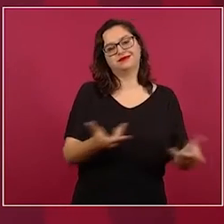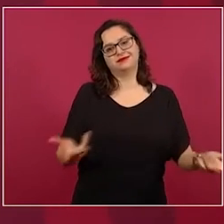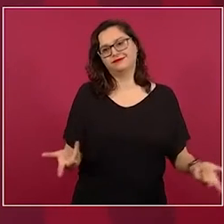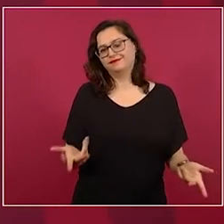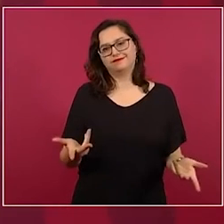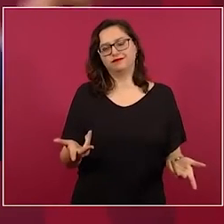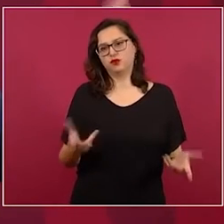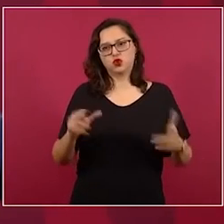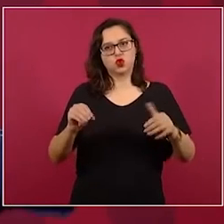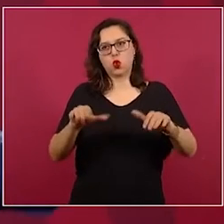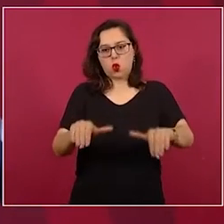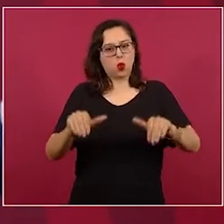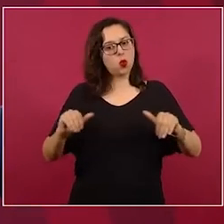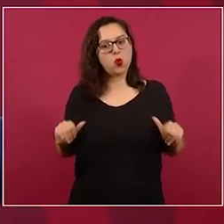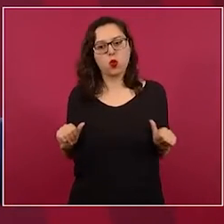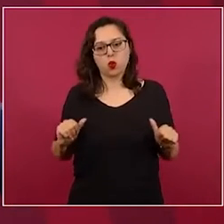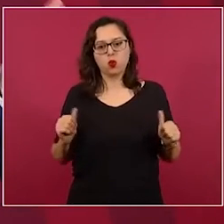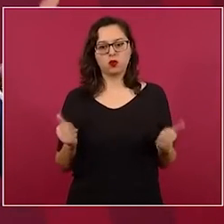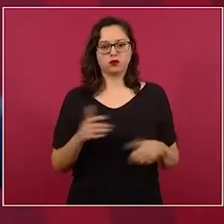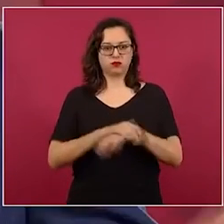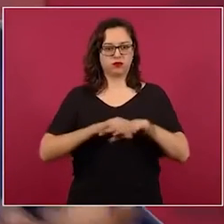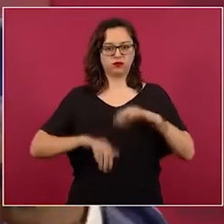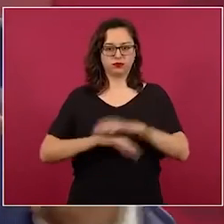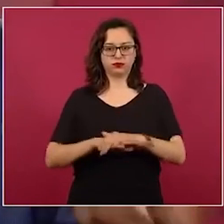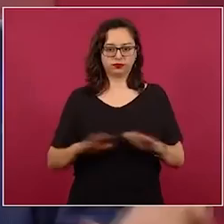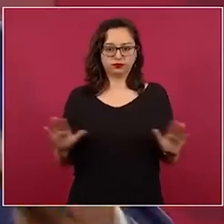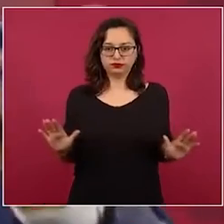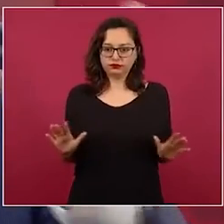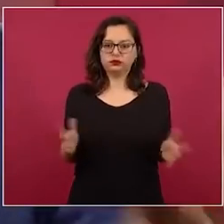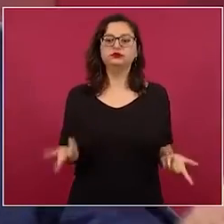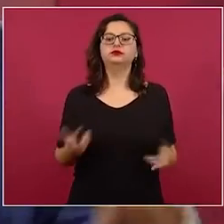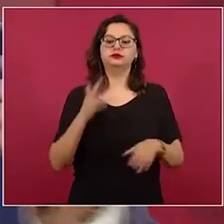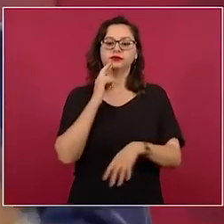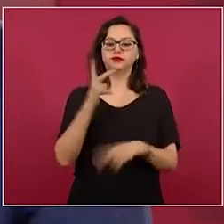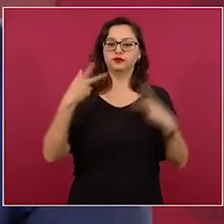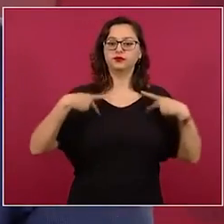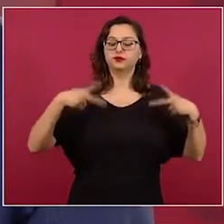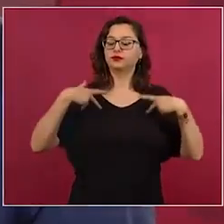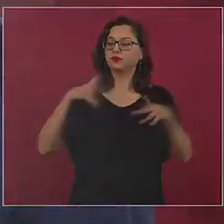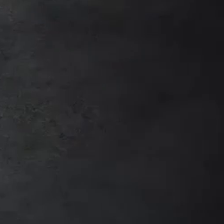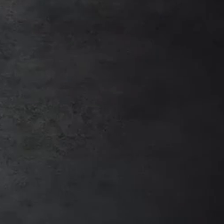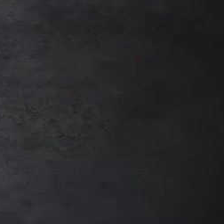Entonces, ¿por qué no? Es la gente la que los elige.